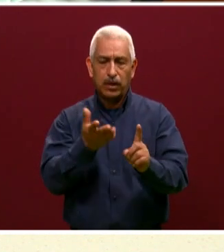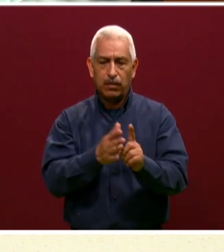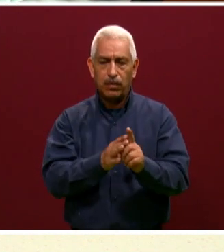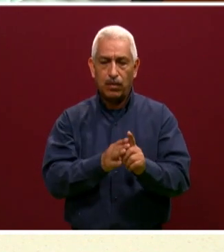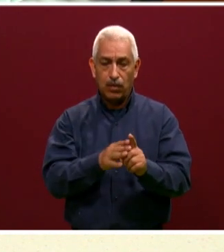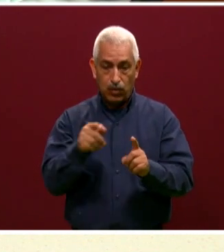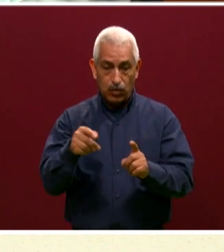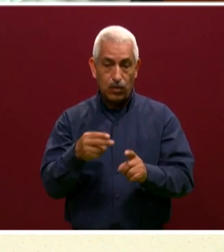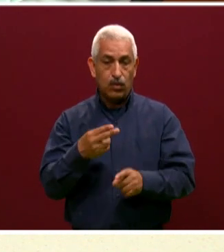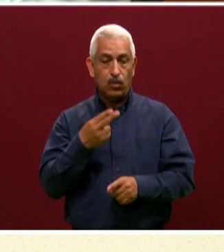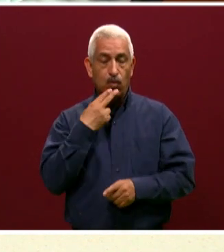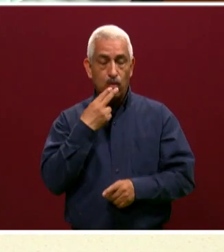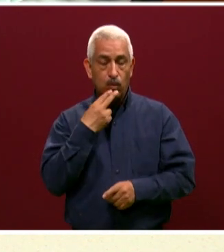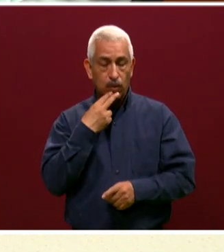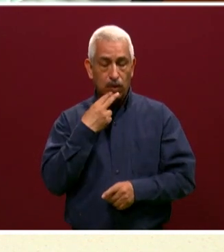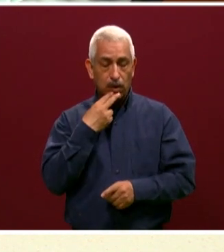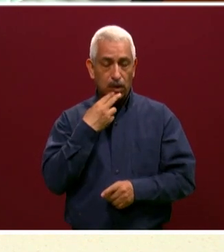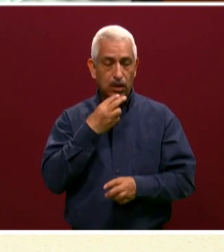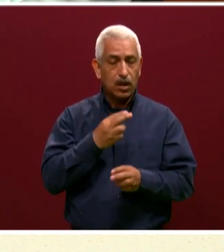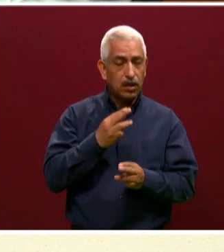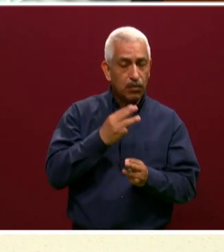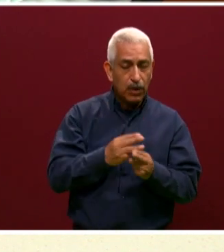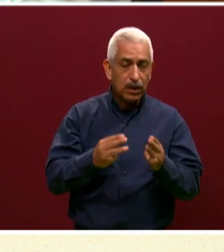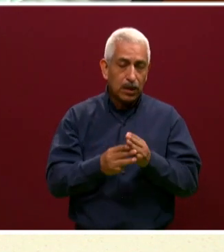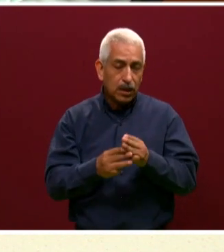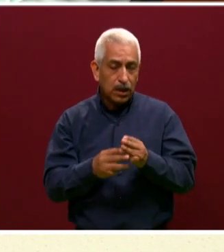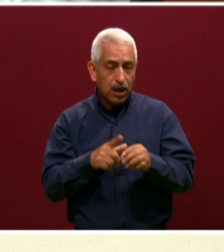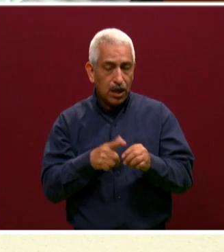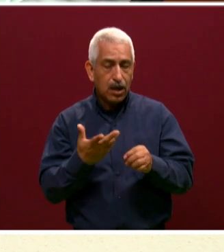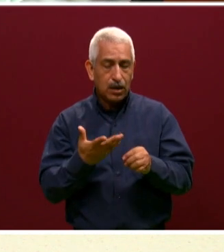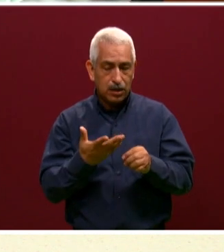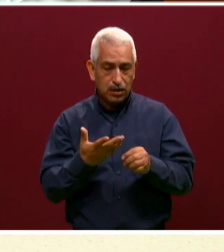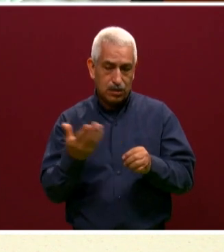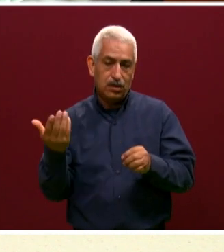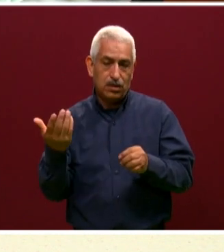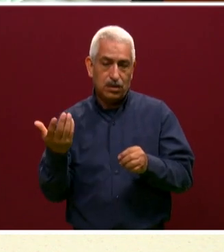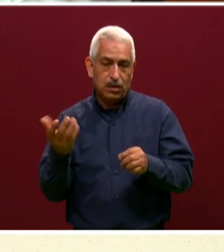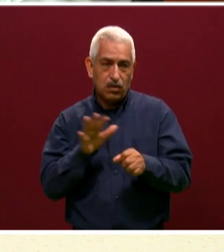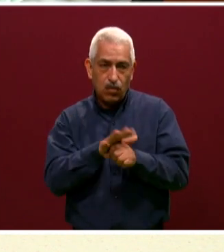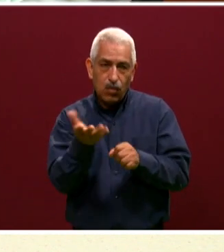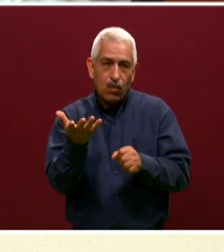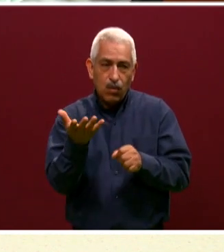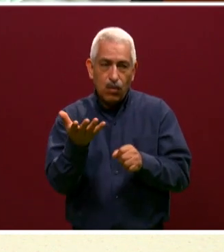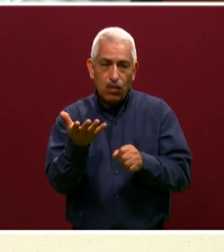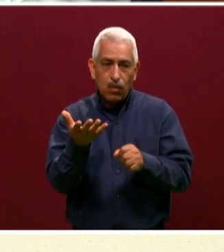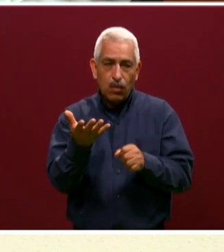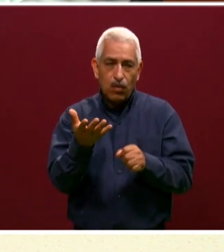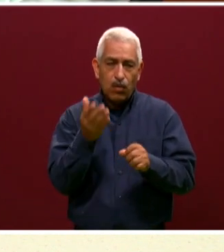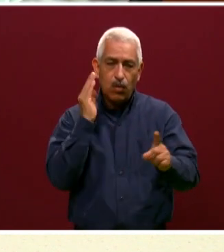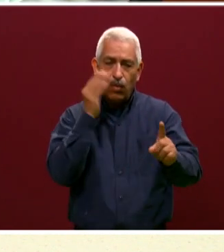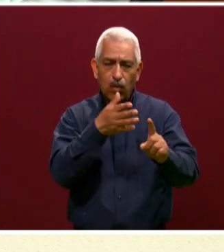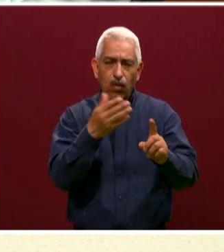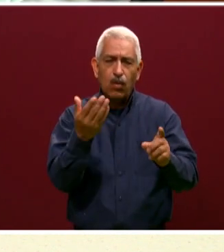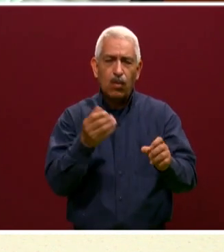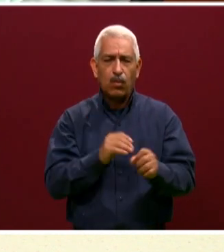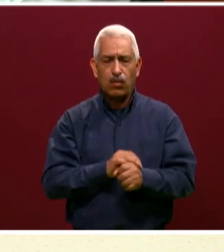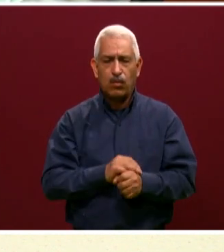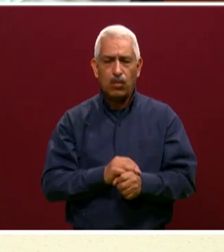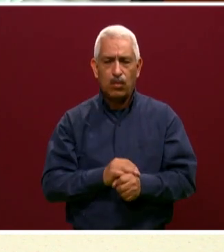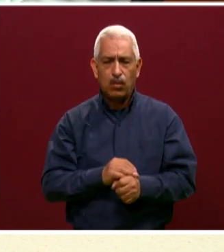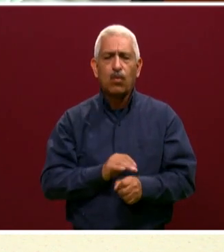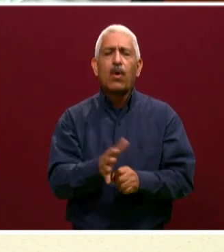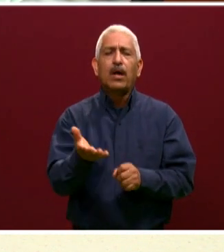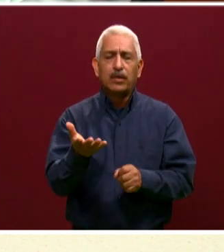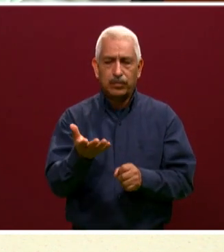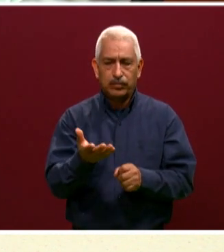en donde ellos puedan estudiar para ese examen o no hace falta, es más bien como para nivelarlos o cuál es el objetivo. Este examen no